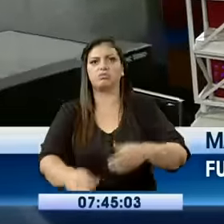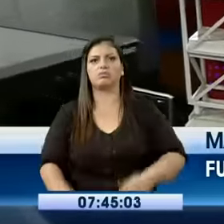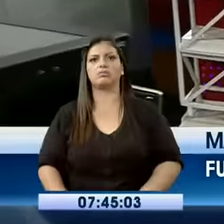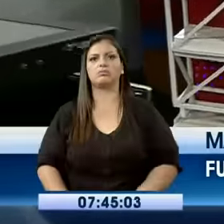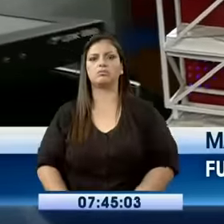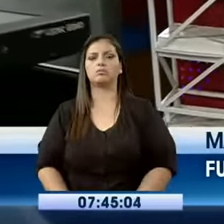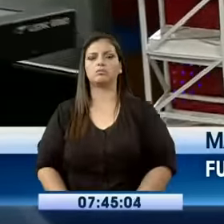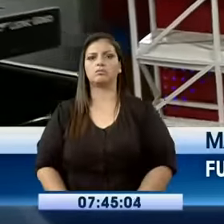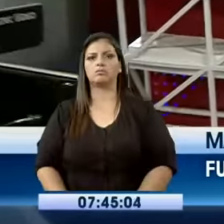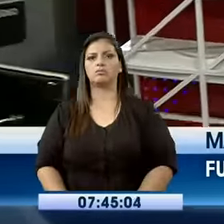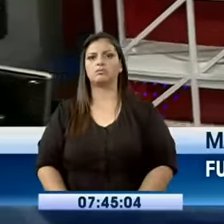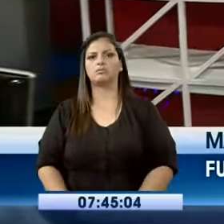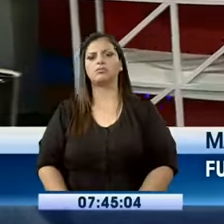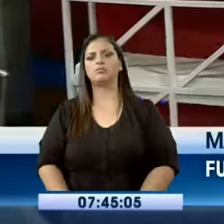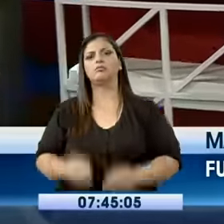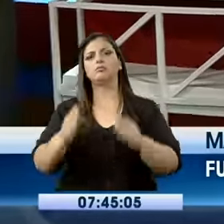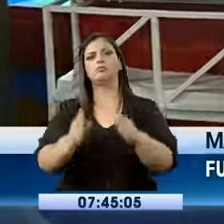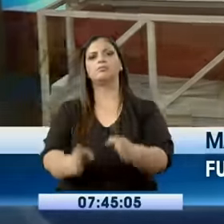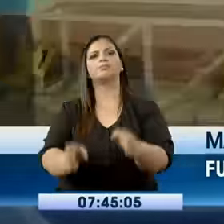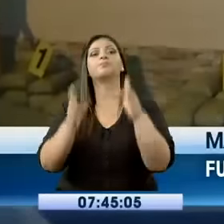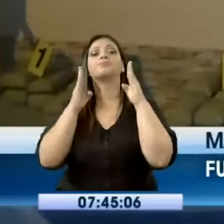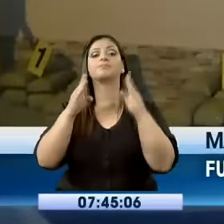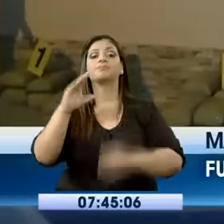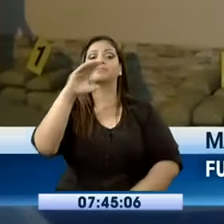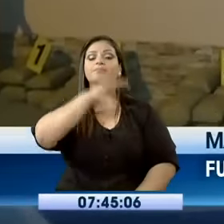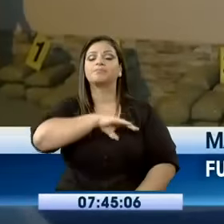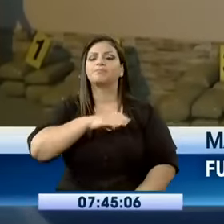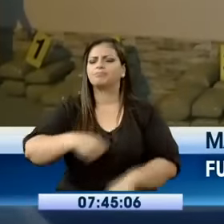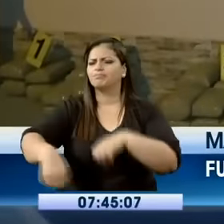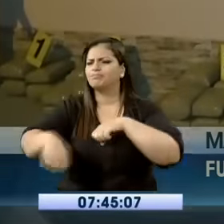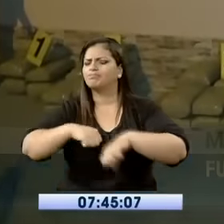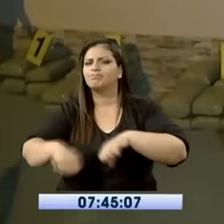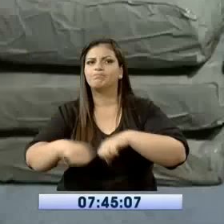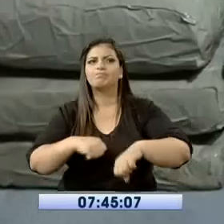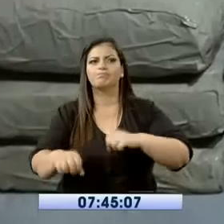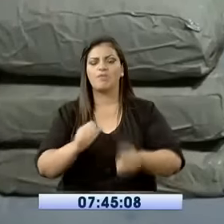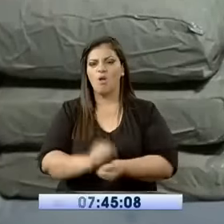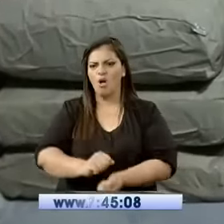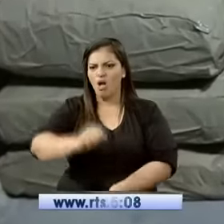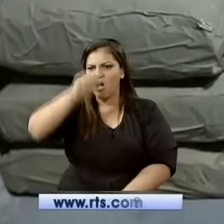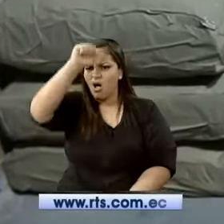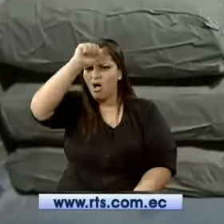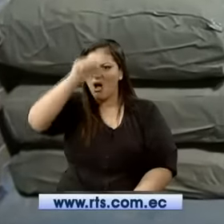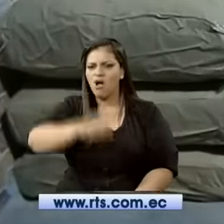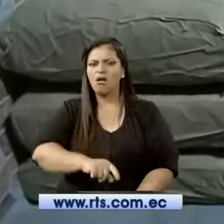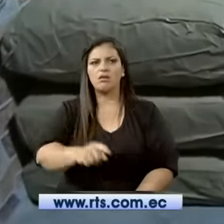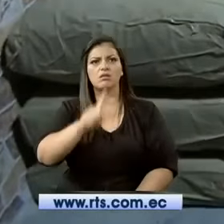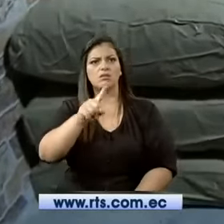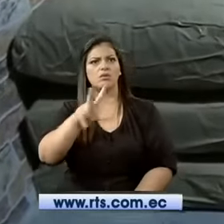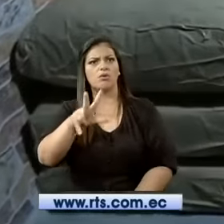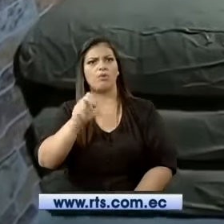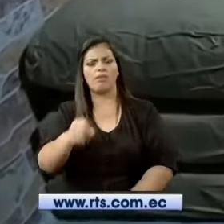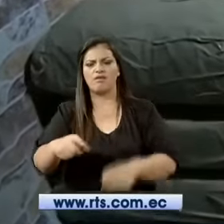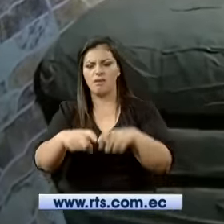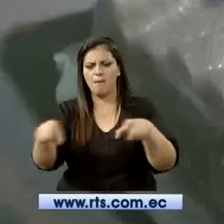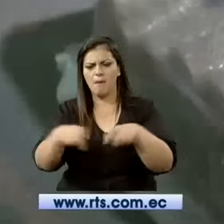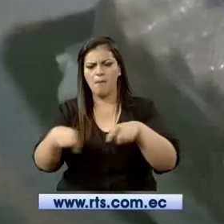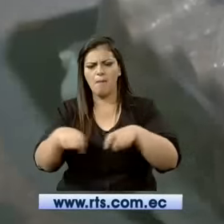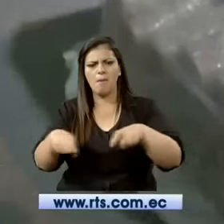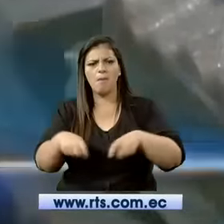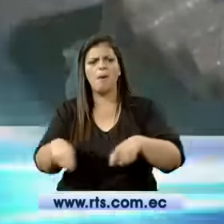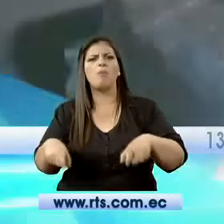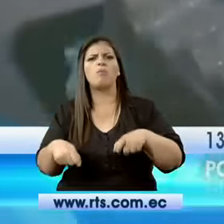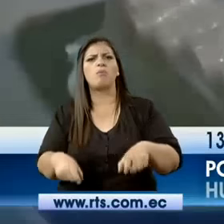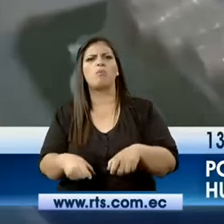Muy bien, pongan atención, 130 bloques de marihuana fueron decomisados por agentes de la UIAN, de la Policía Nacional.